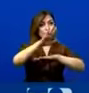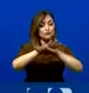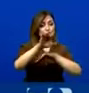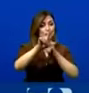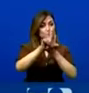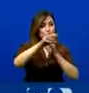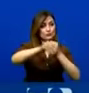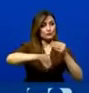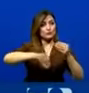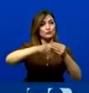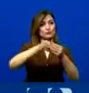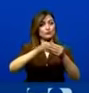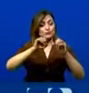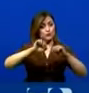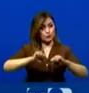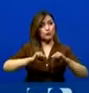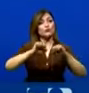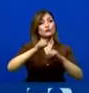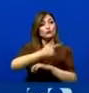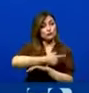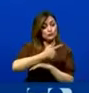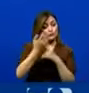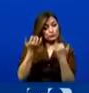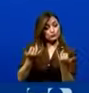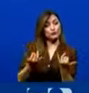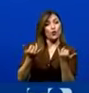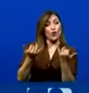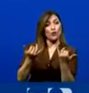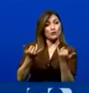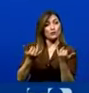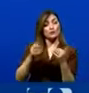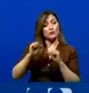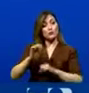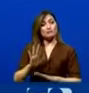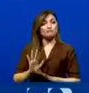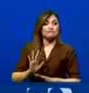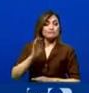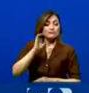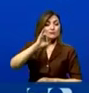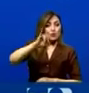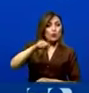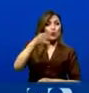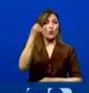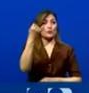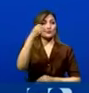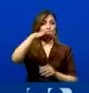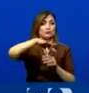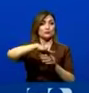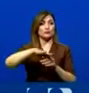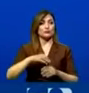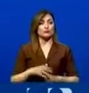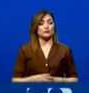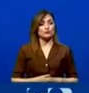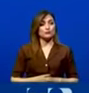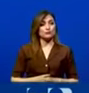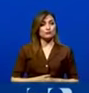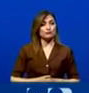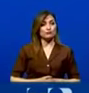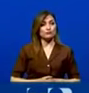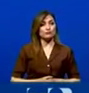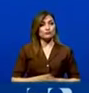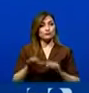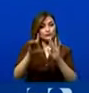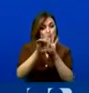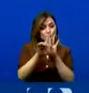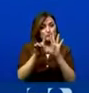inversiones pueden producirse el día de hoy o más probablemente el día jueves. En todo caso, esta ley